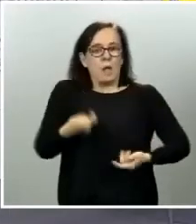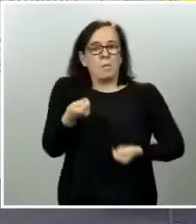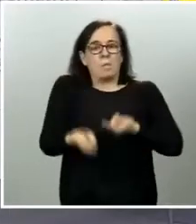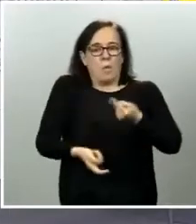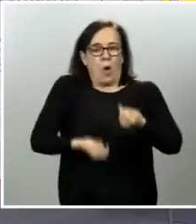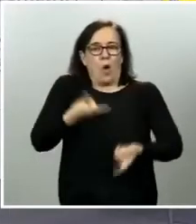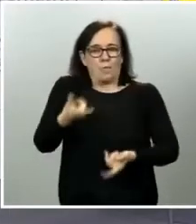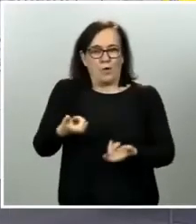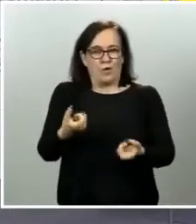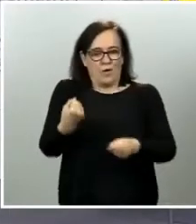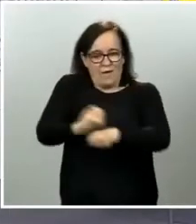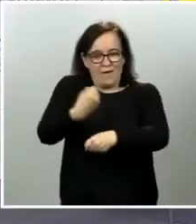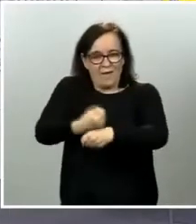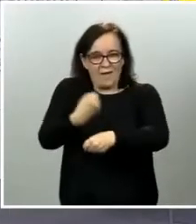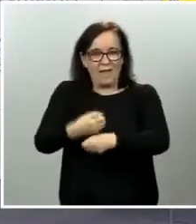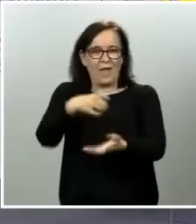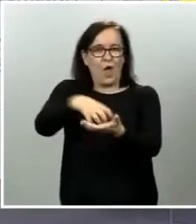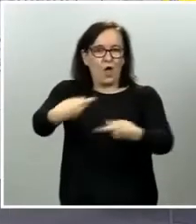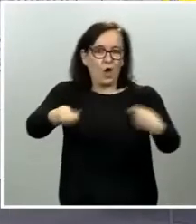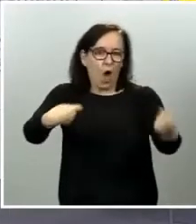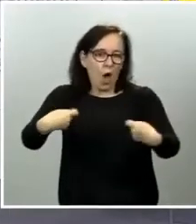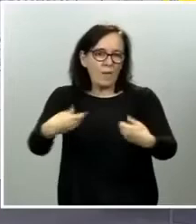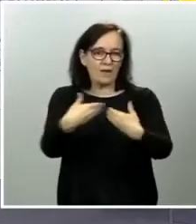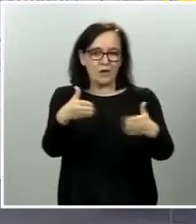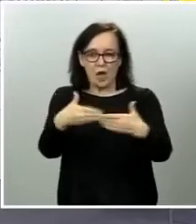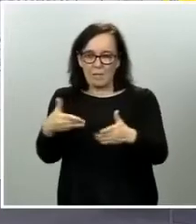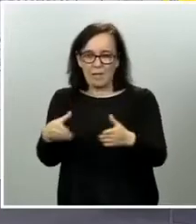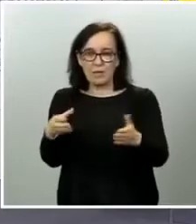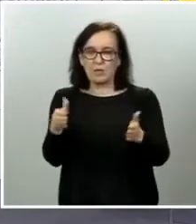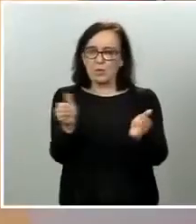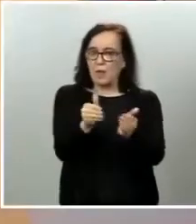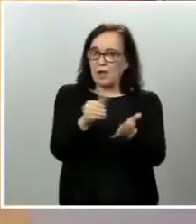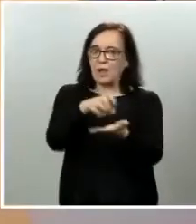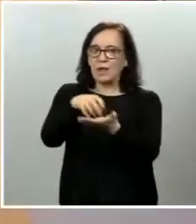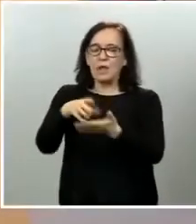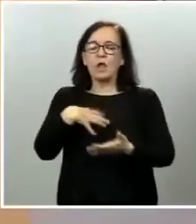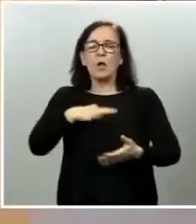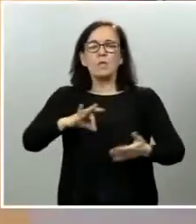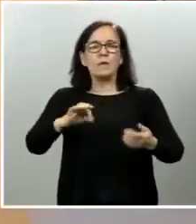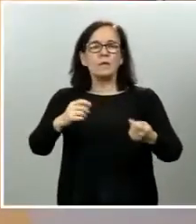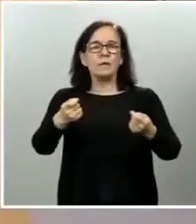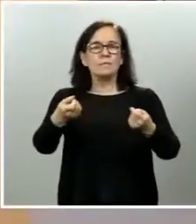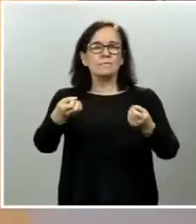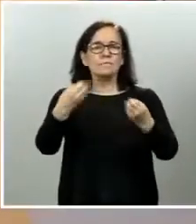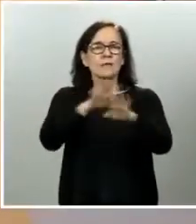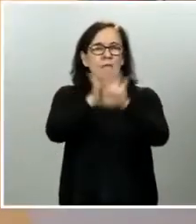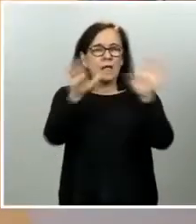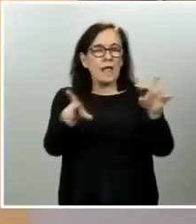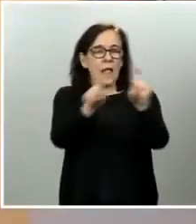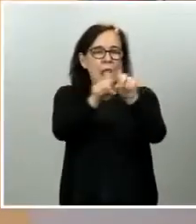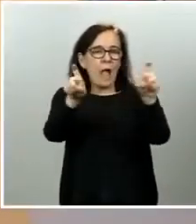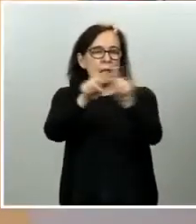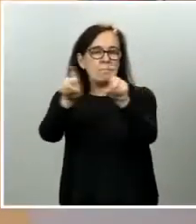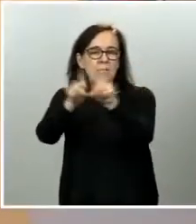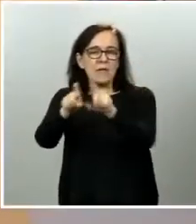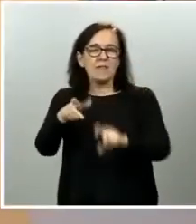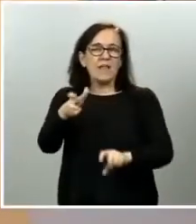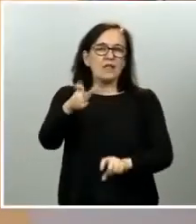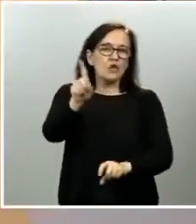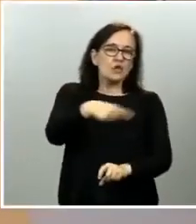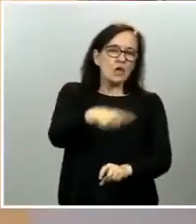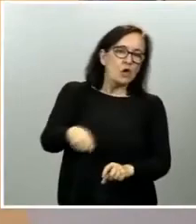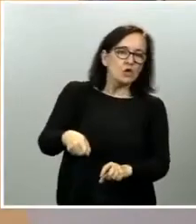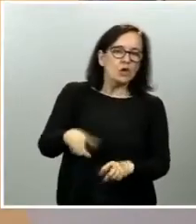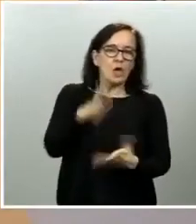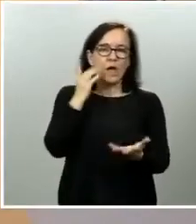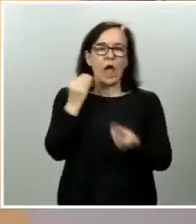a los comercios, a la apertura de comercios, si nos puede aclarar si las empresas tienen derecho o no a realizar test